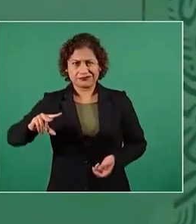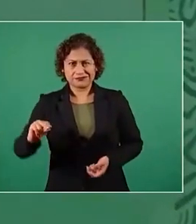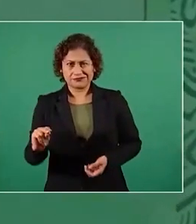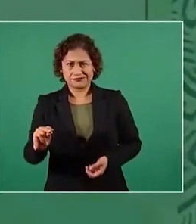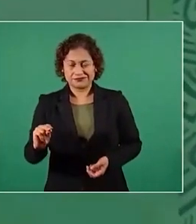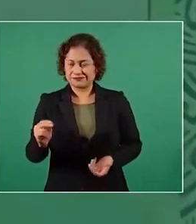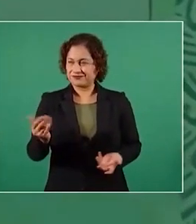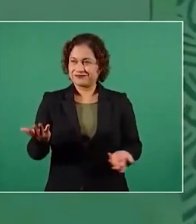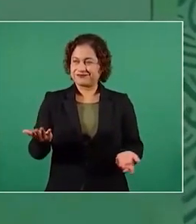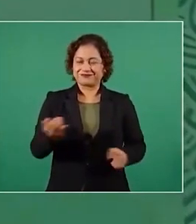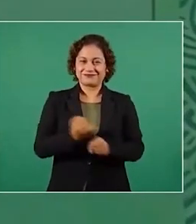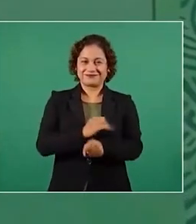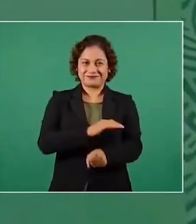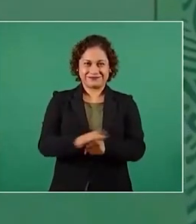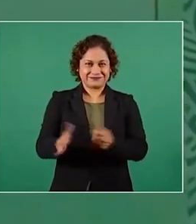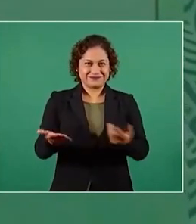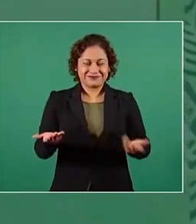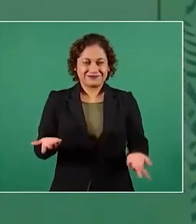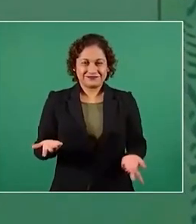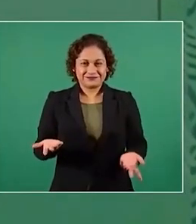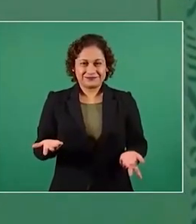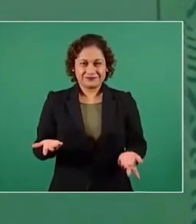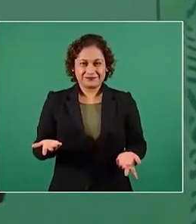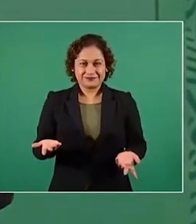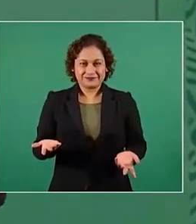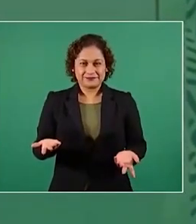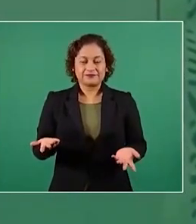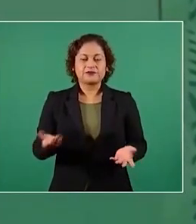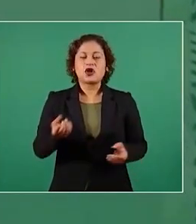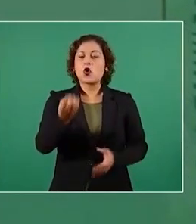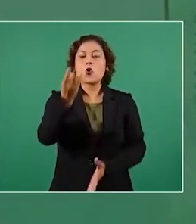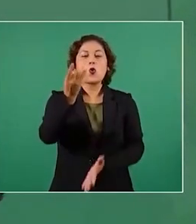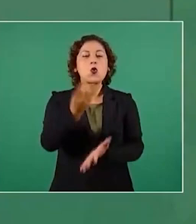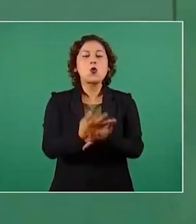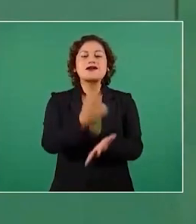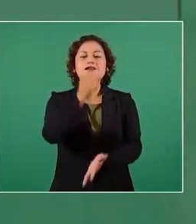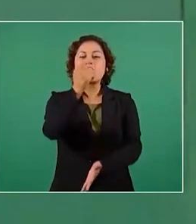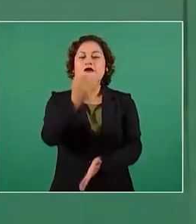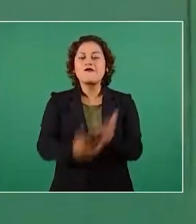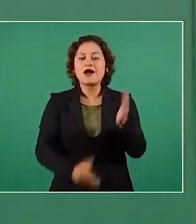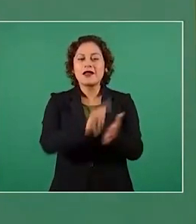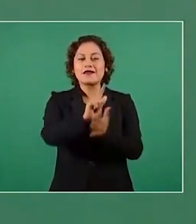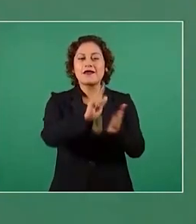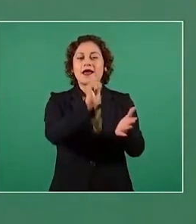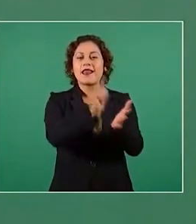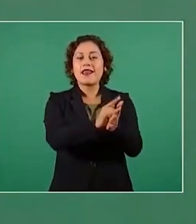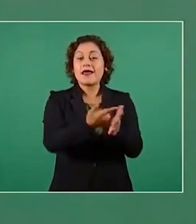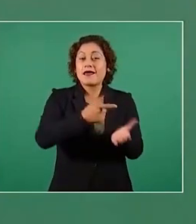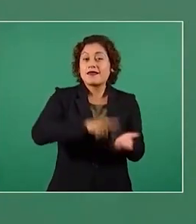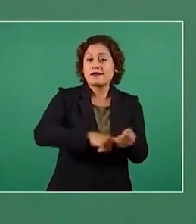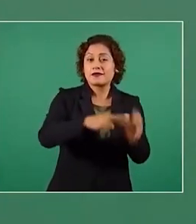llevar a la práctica la revocación del mandato falta la ley reglamentaria bueno pues eso ya se va a aprobar